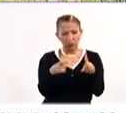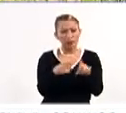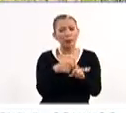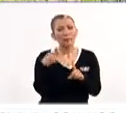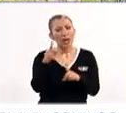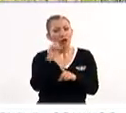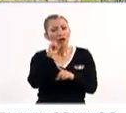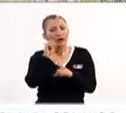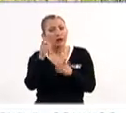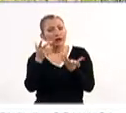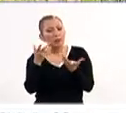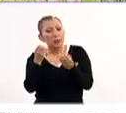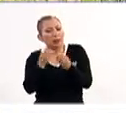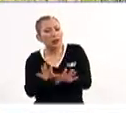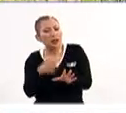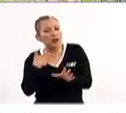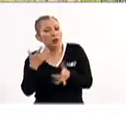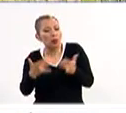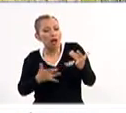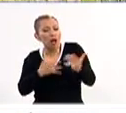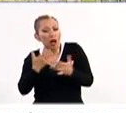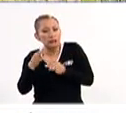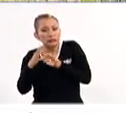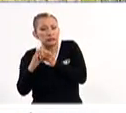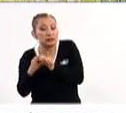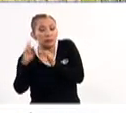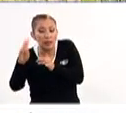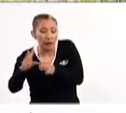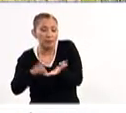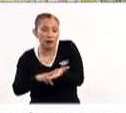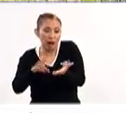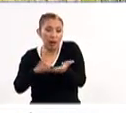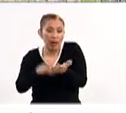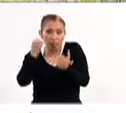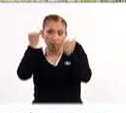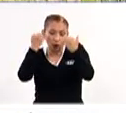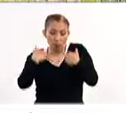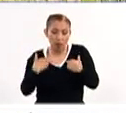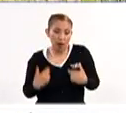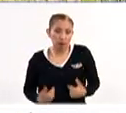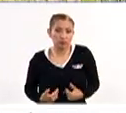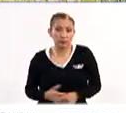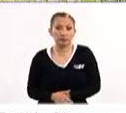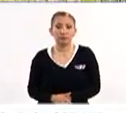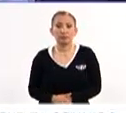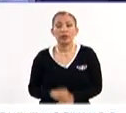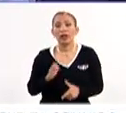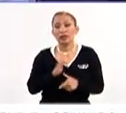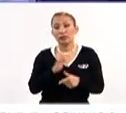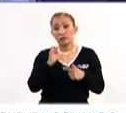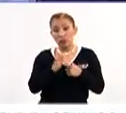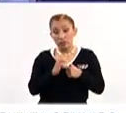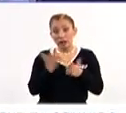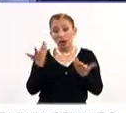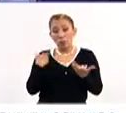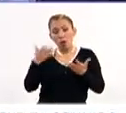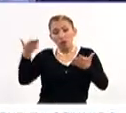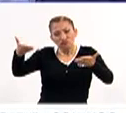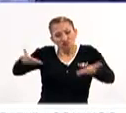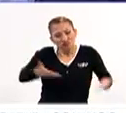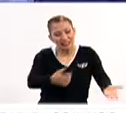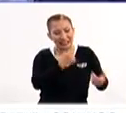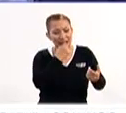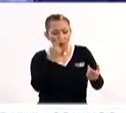estamos perdiendo la sensibilidad de lo que realmente podemos crear como seres humanos. Entonces yo creo que el introducir a los niños